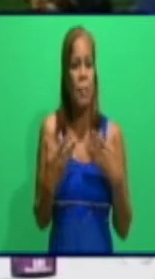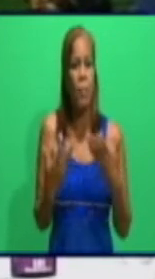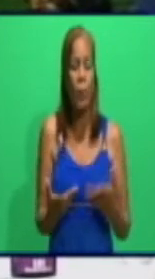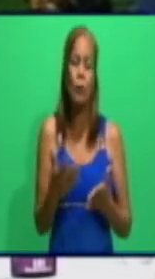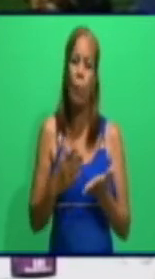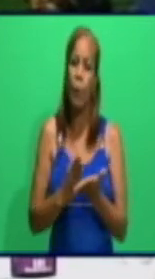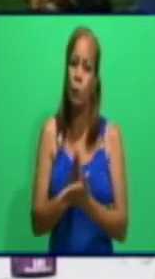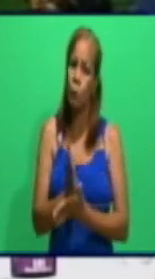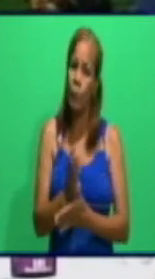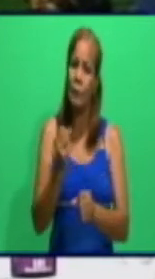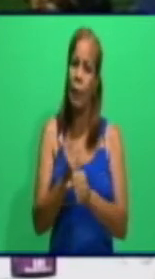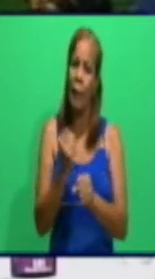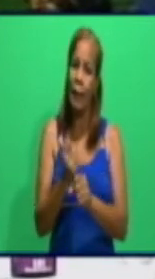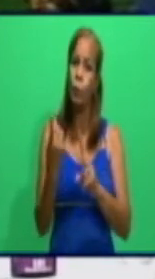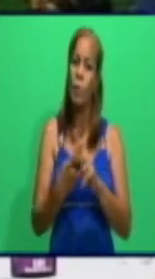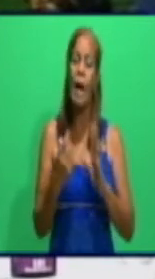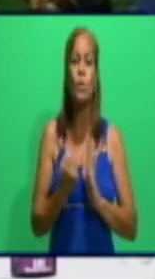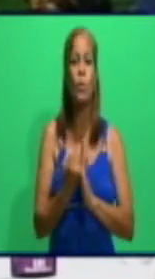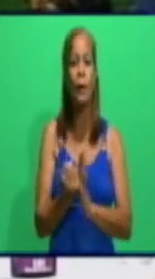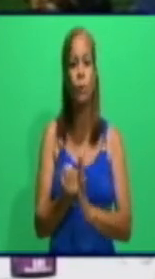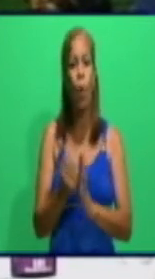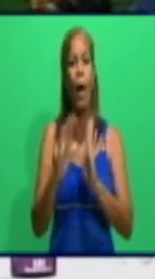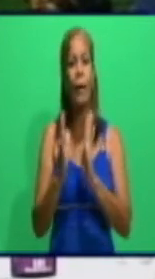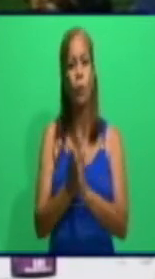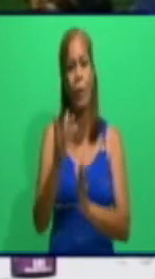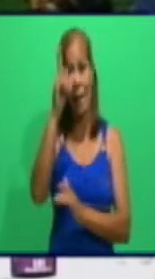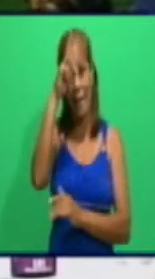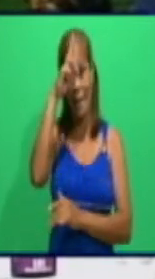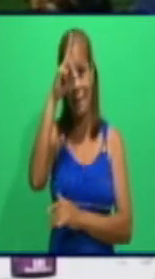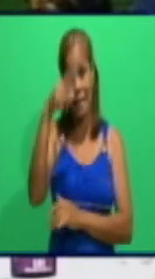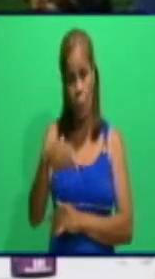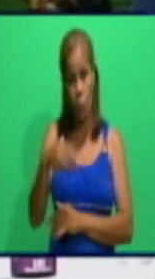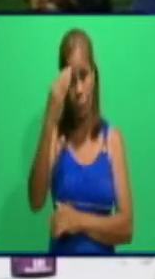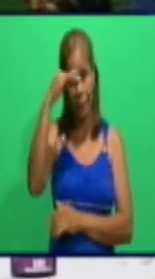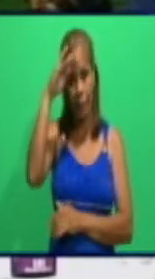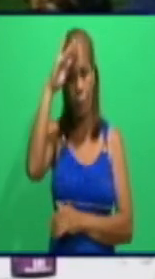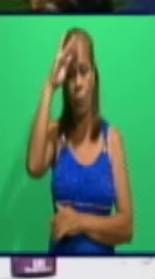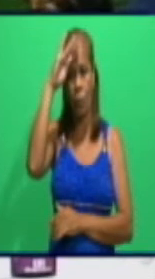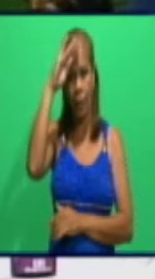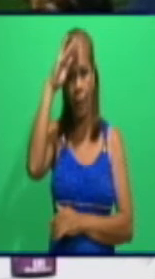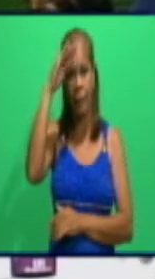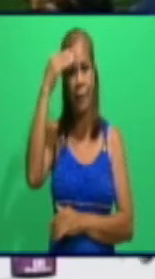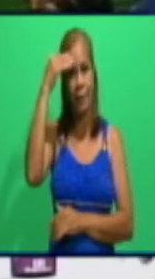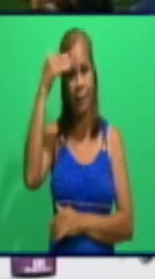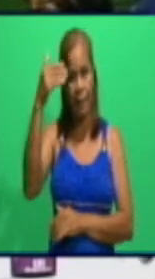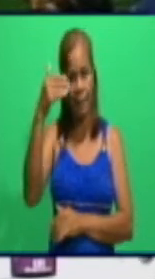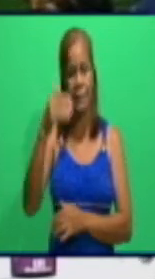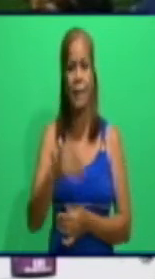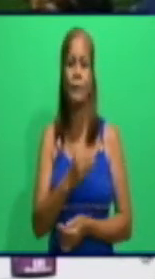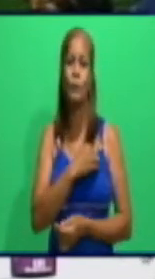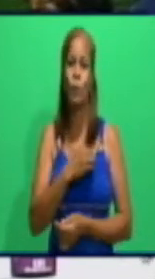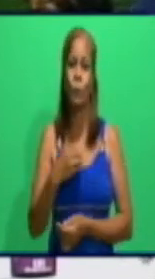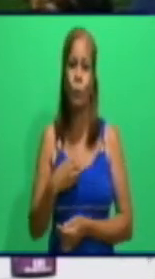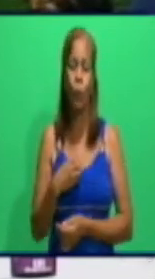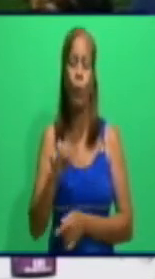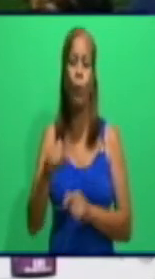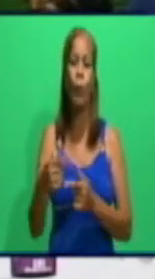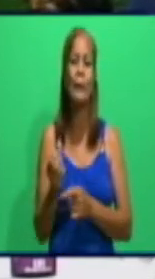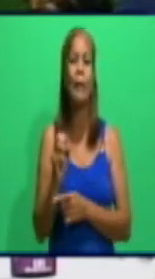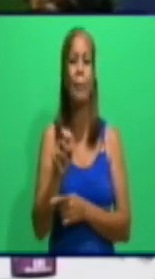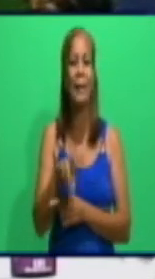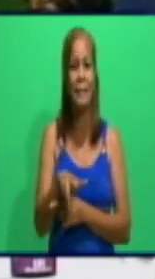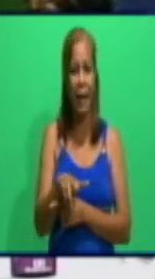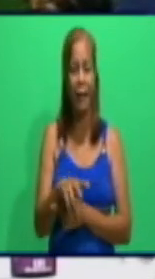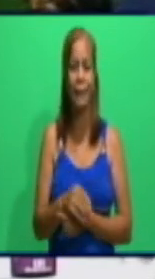ayudando a la salud en un momento como este. Saludos, doctor Alejandro Hidalgo. Gracias, doctor, por este mensaje. Qué